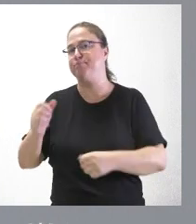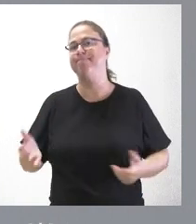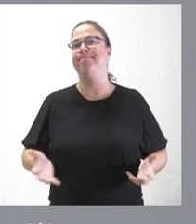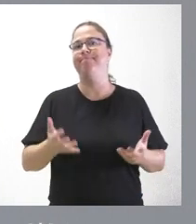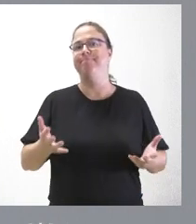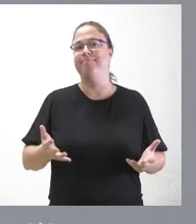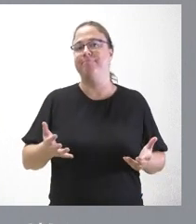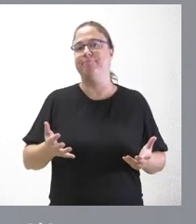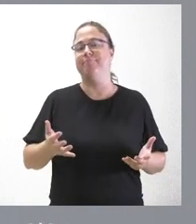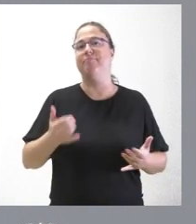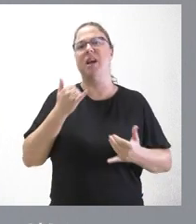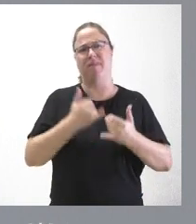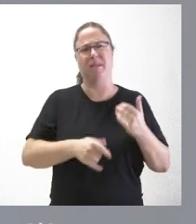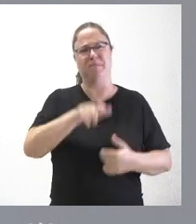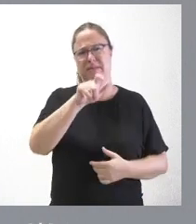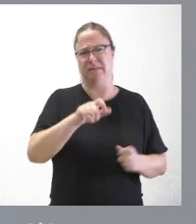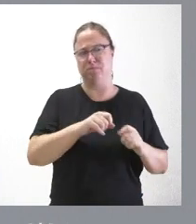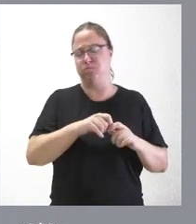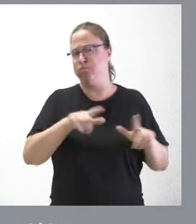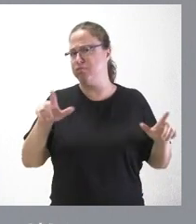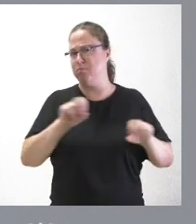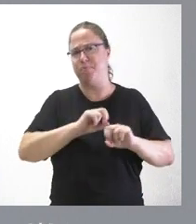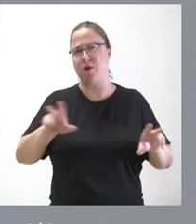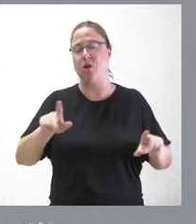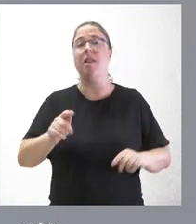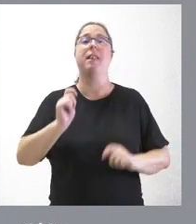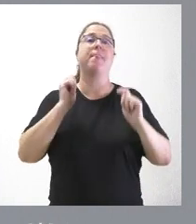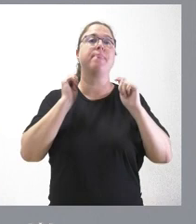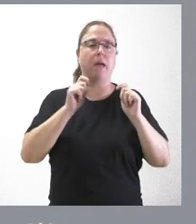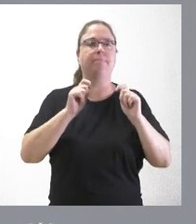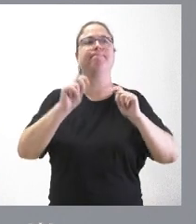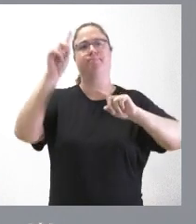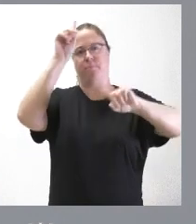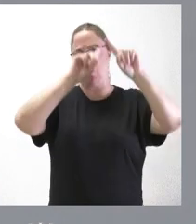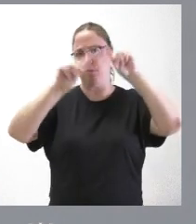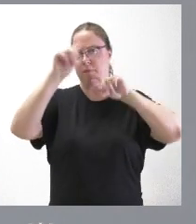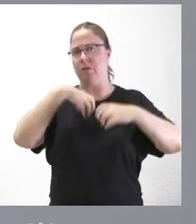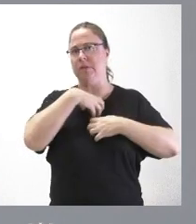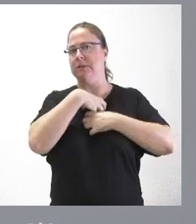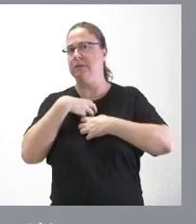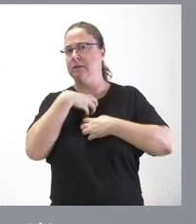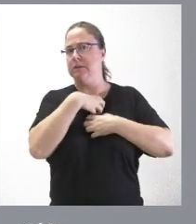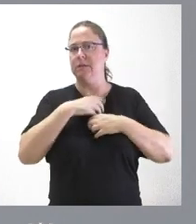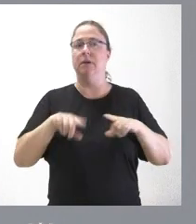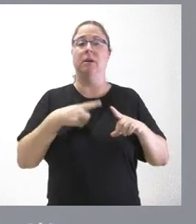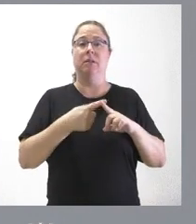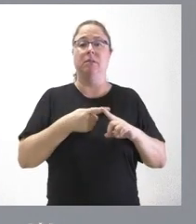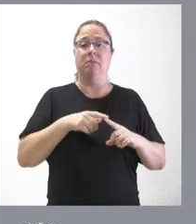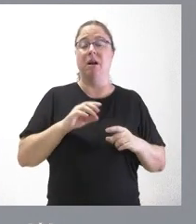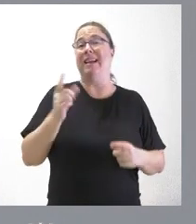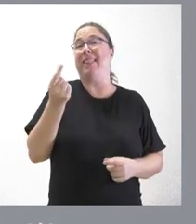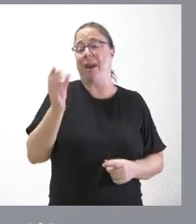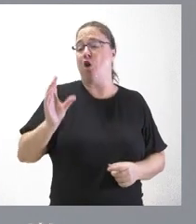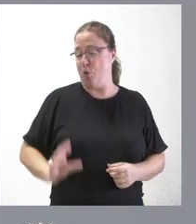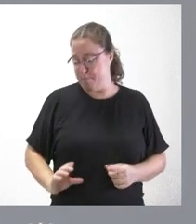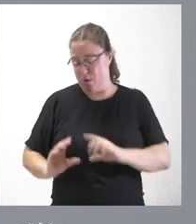son factores que crecen a un ritmo muy alto, pues generan mucha preocupación, mucha inquietud y esa pérdida de poder adquisitivo. Y también en